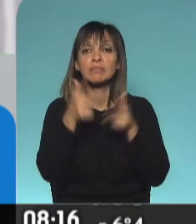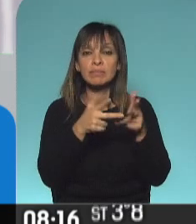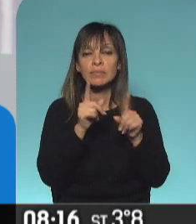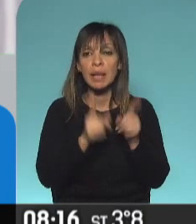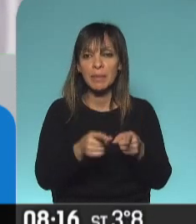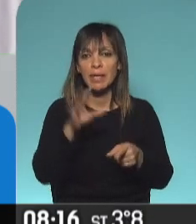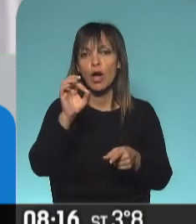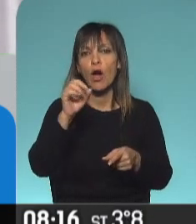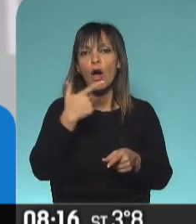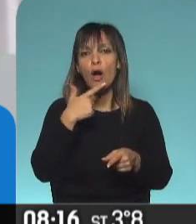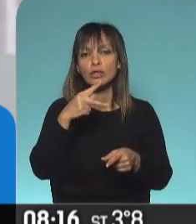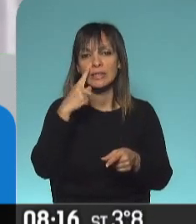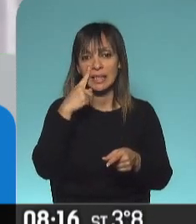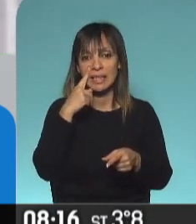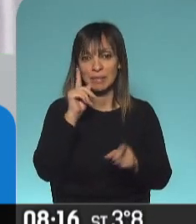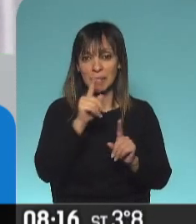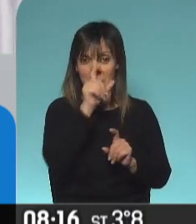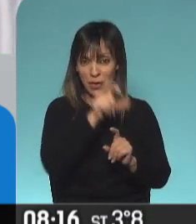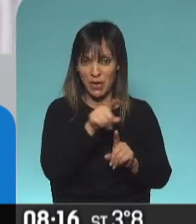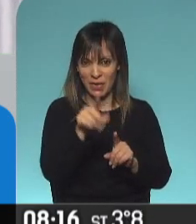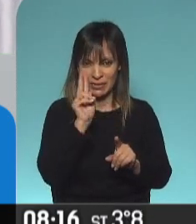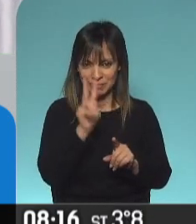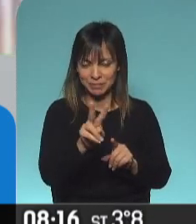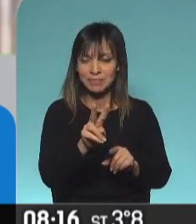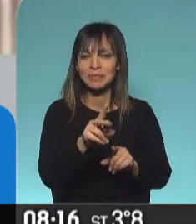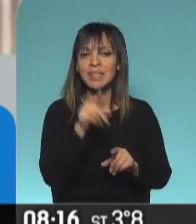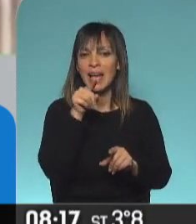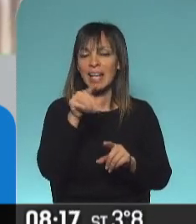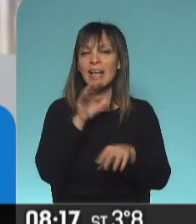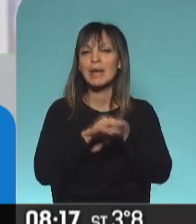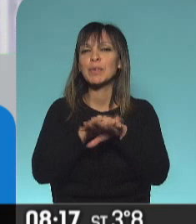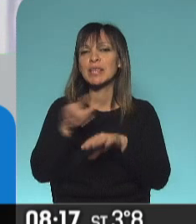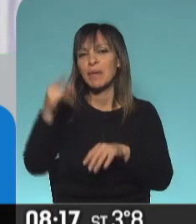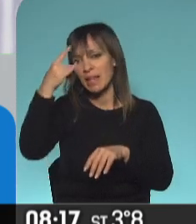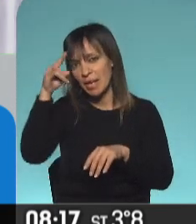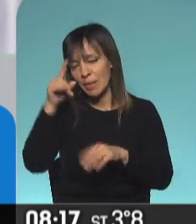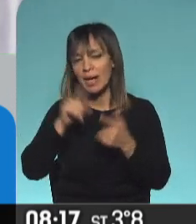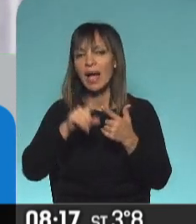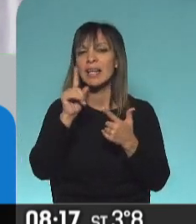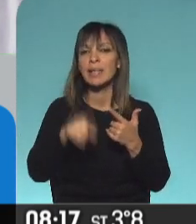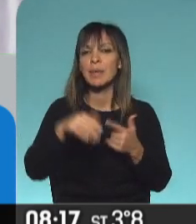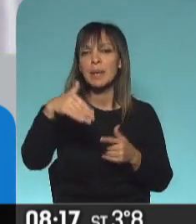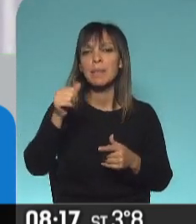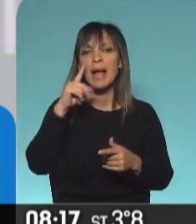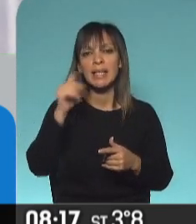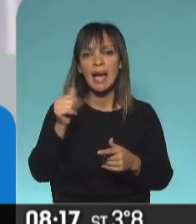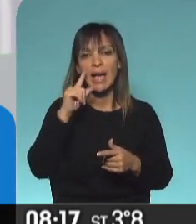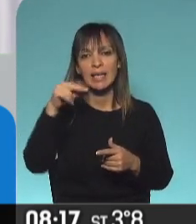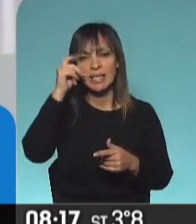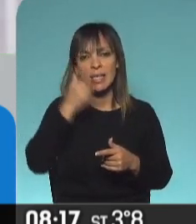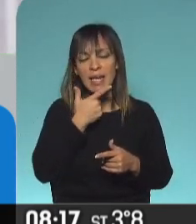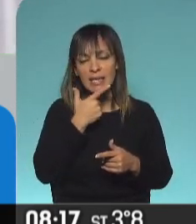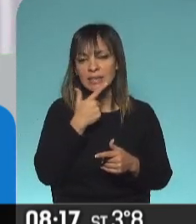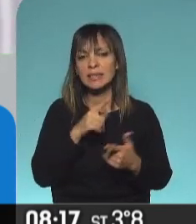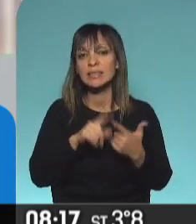Guzmán como el peón, que está a cargo de la vaca. Y también tenemos a María Inés Ancerni, que sí, le tocó hacer,